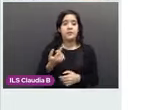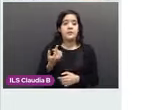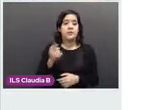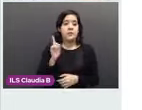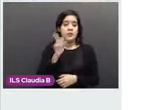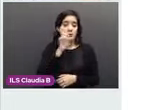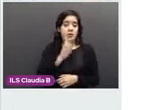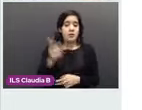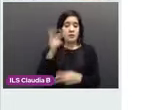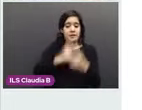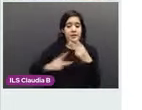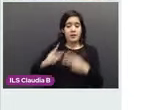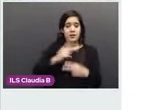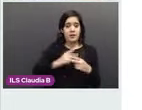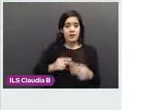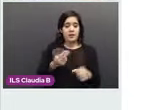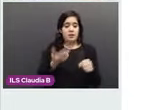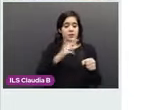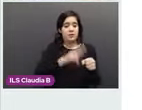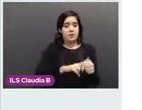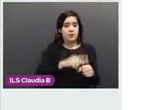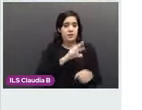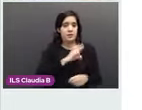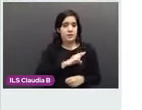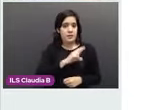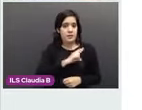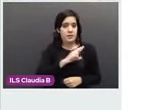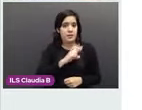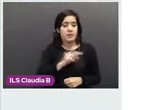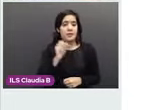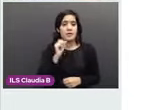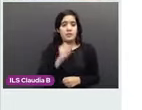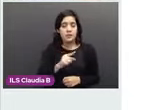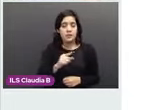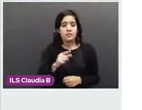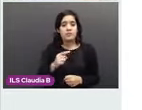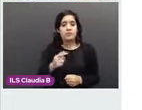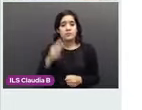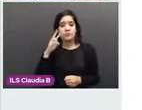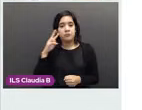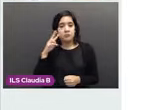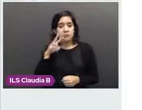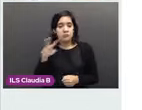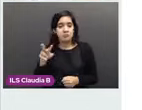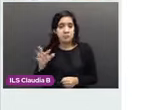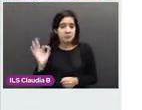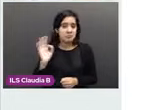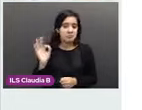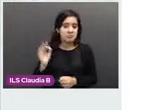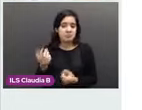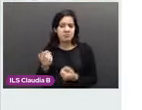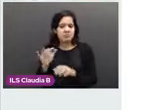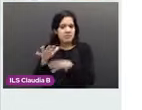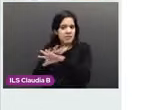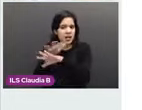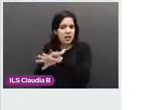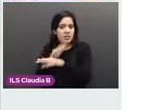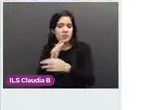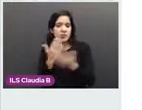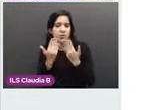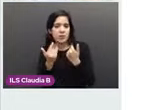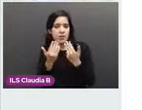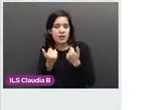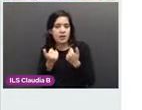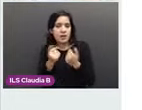con una colposcopía y un papá Nicolau. La colposcopía se observa aparentemente sin alteraciones. Y aquí, el